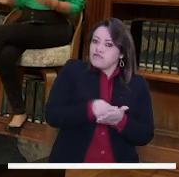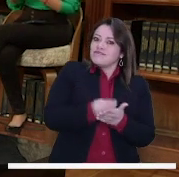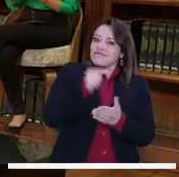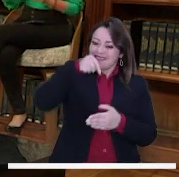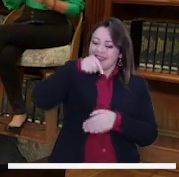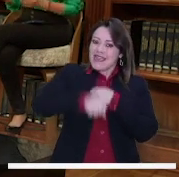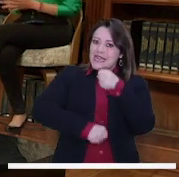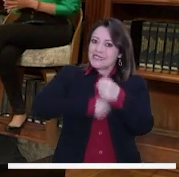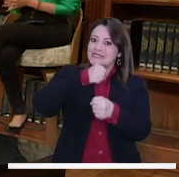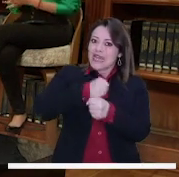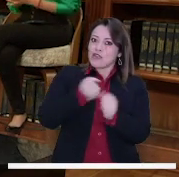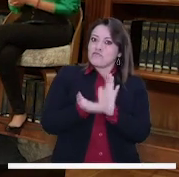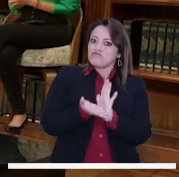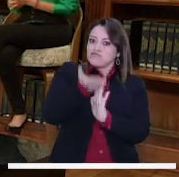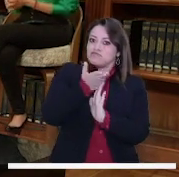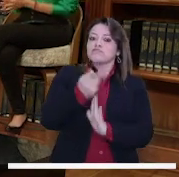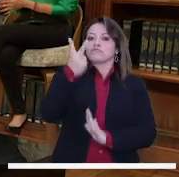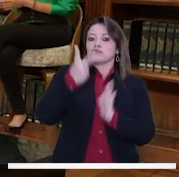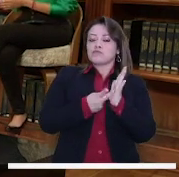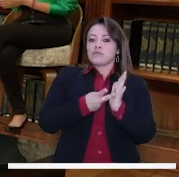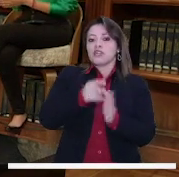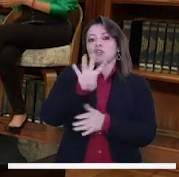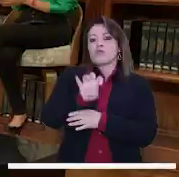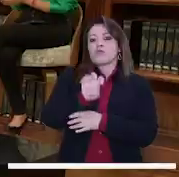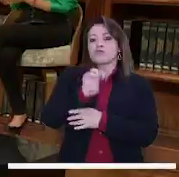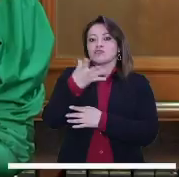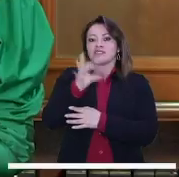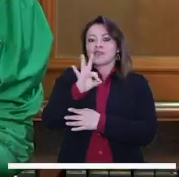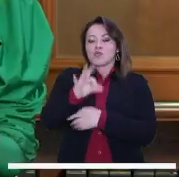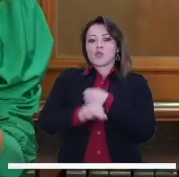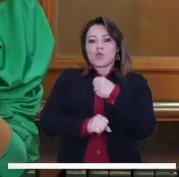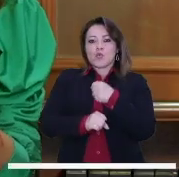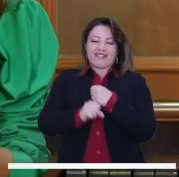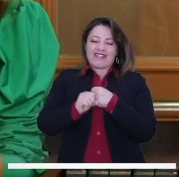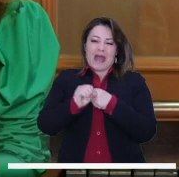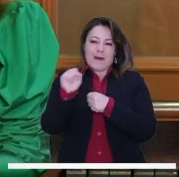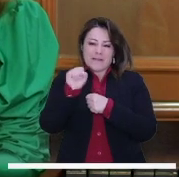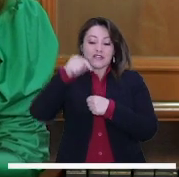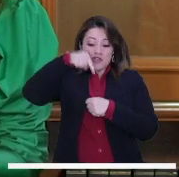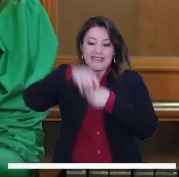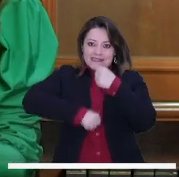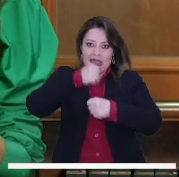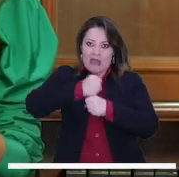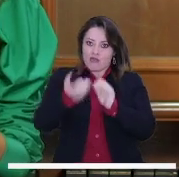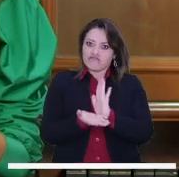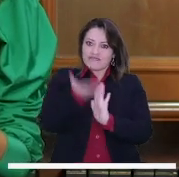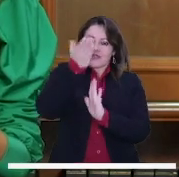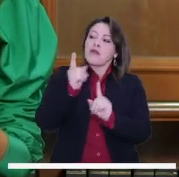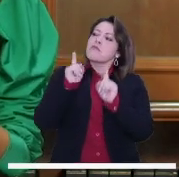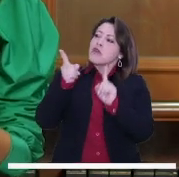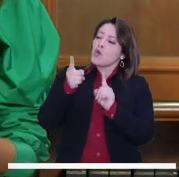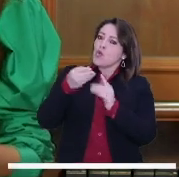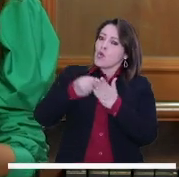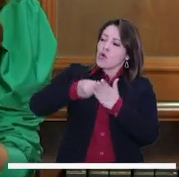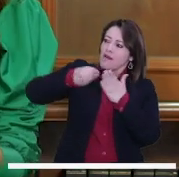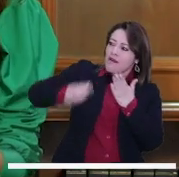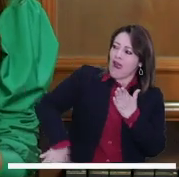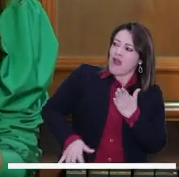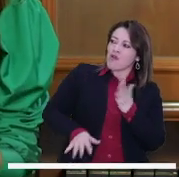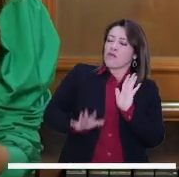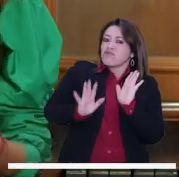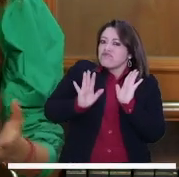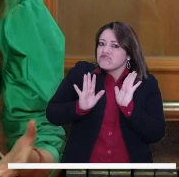este año obviamente incrementaba su valor, 2.950 pesos, pero ¿qué tan justo fue este aumento? ¿Es un cobro de pronto